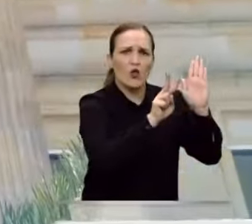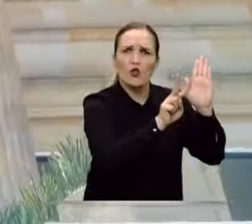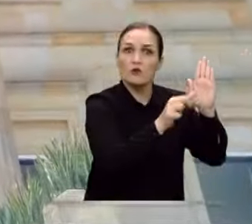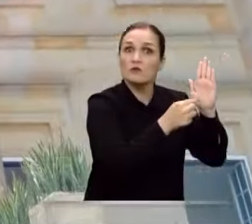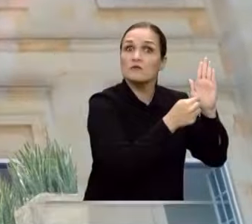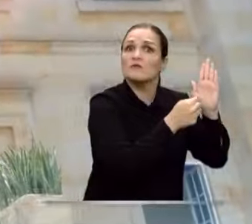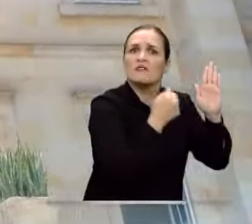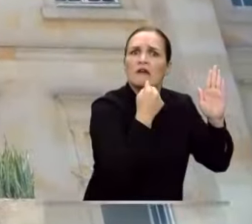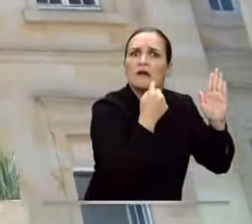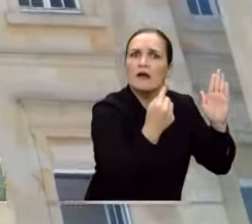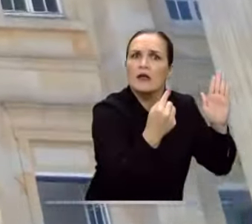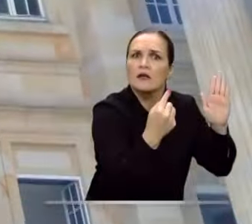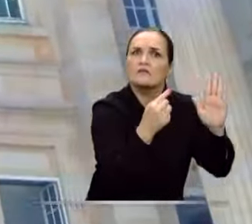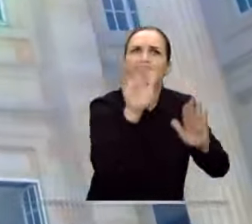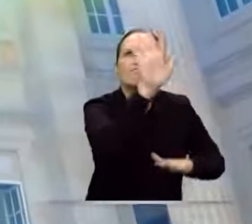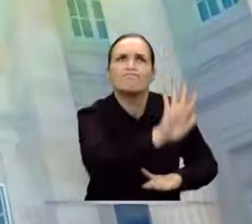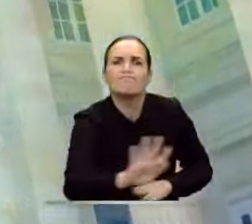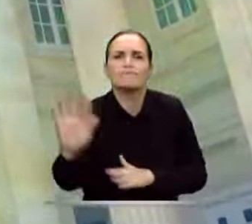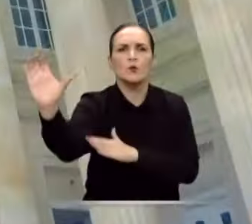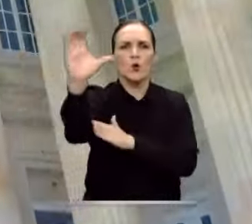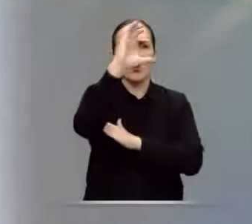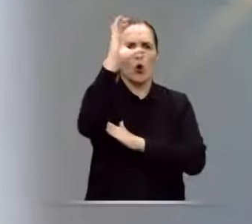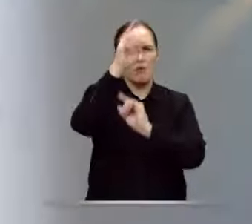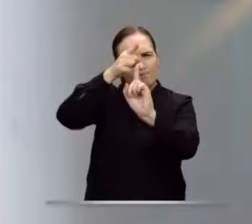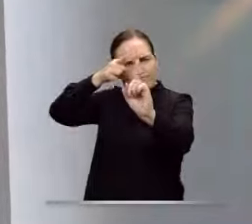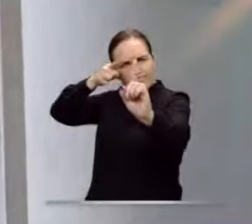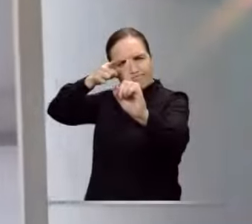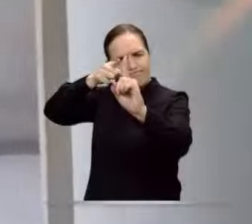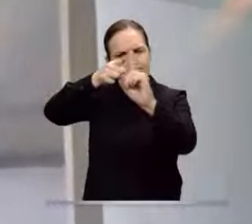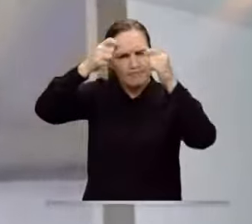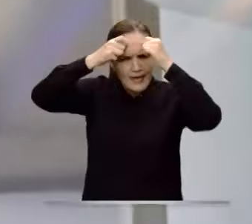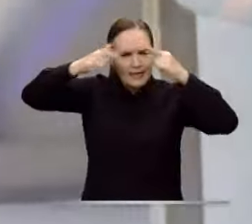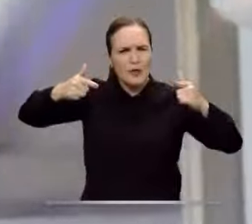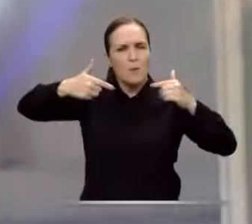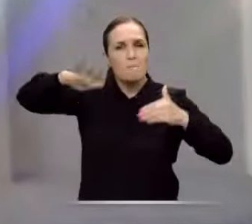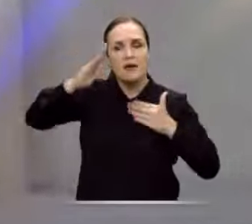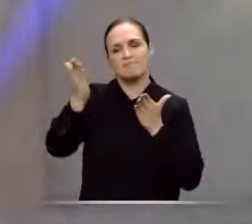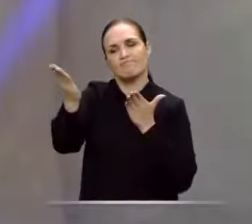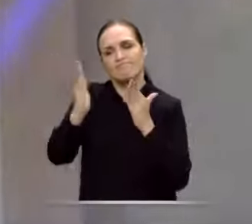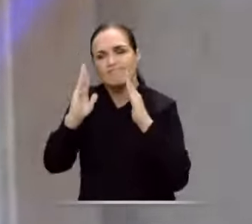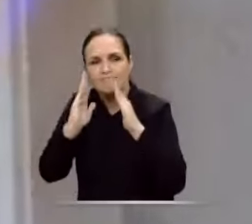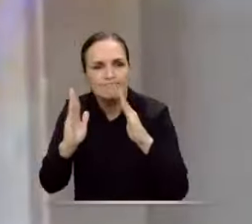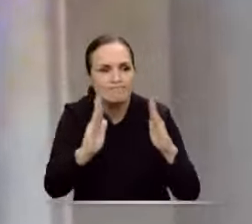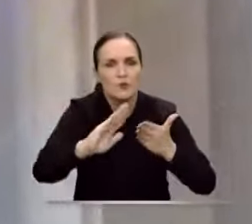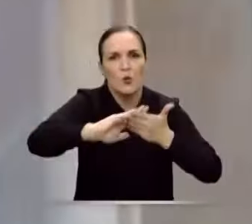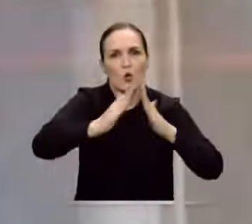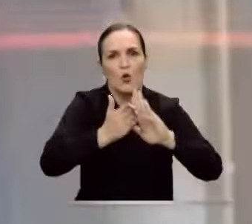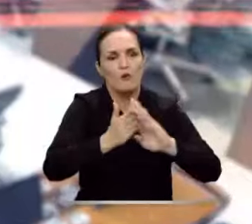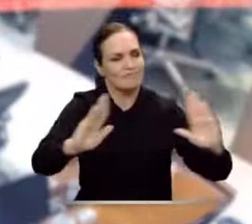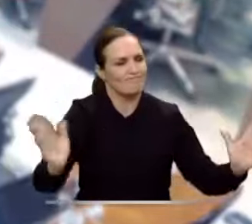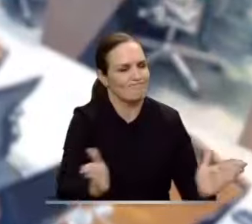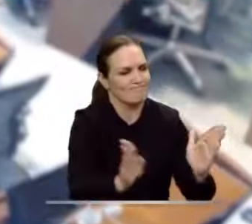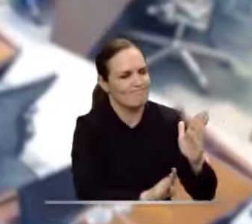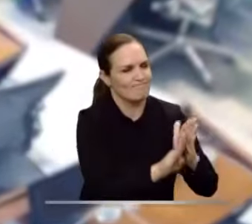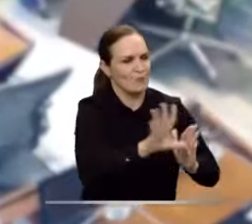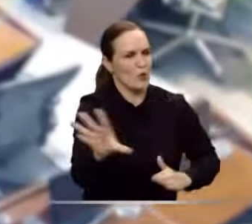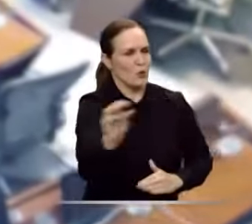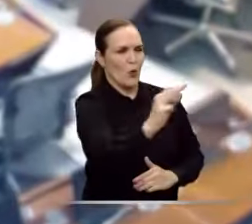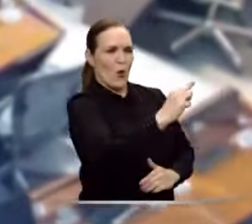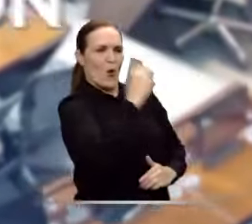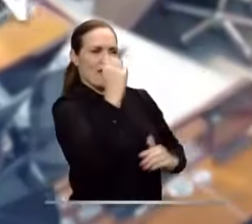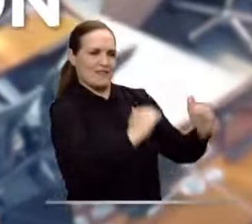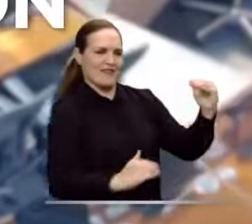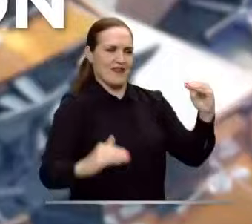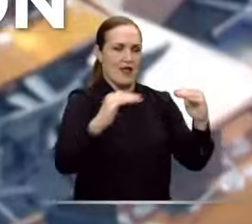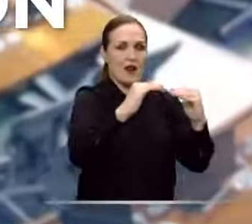Constitución Política de Colombia se establece que son fines esenciales del Estado servir a la comunidad, promover la prosperidad general